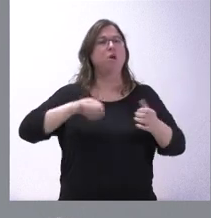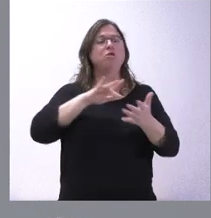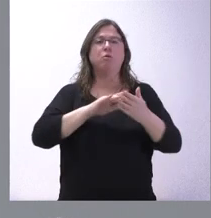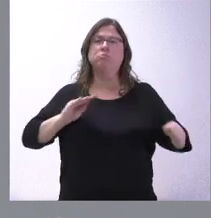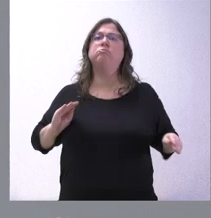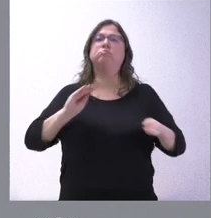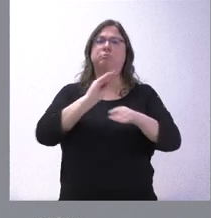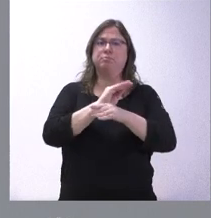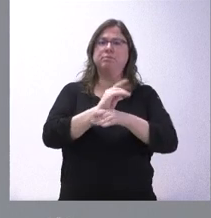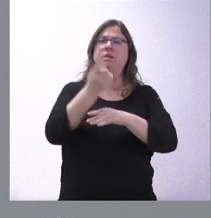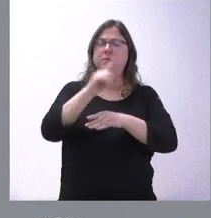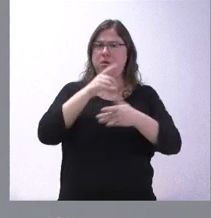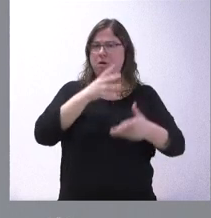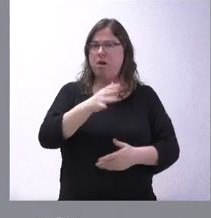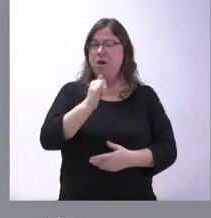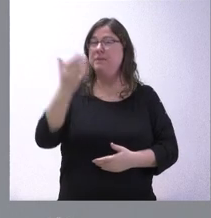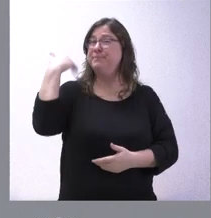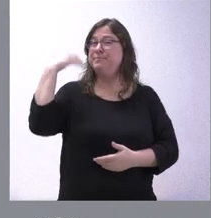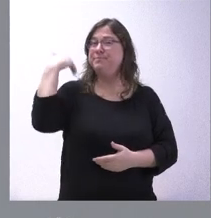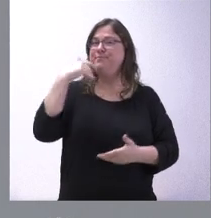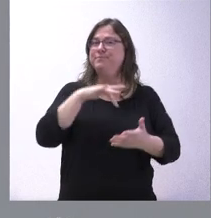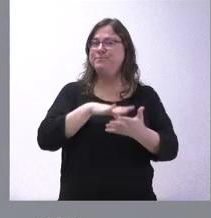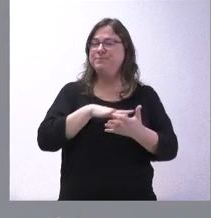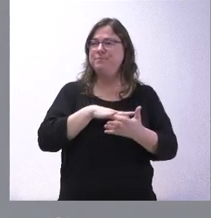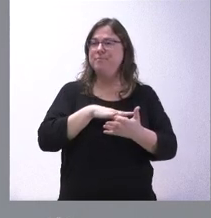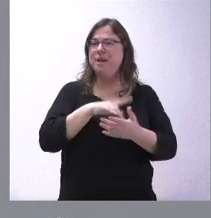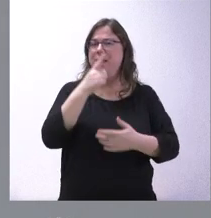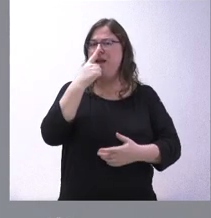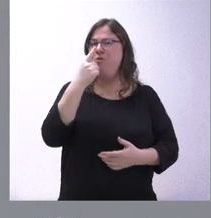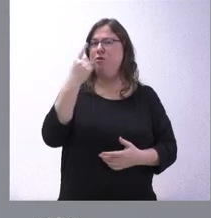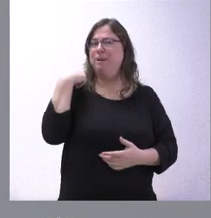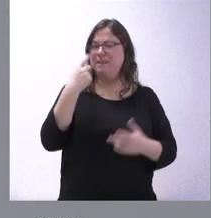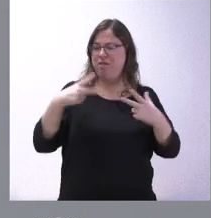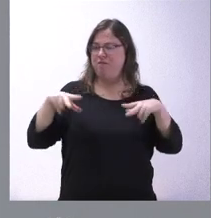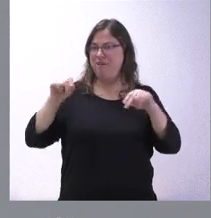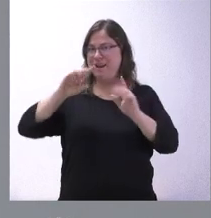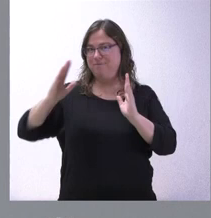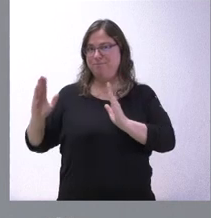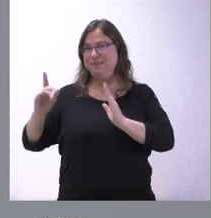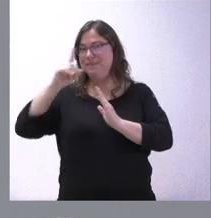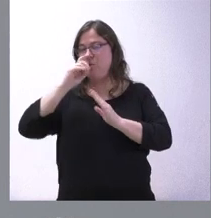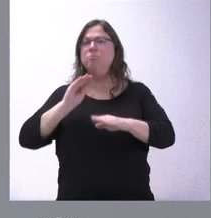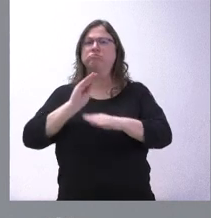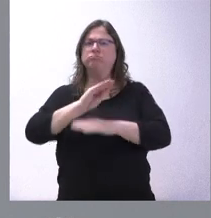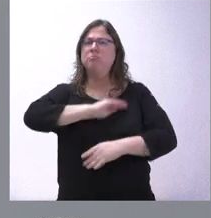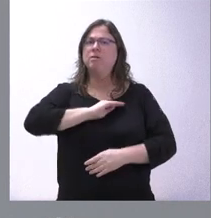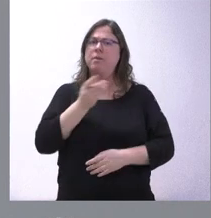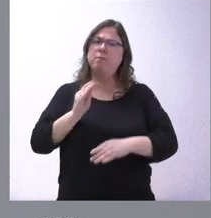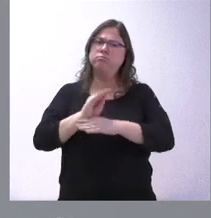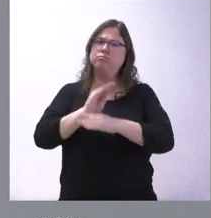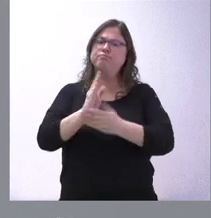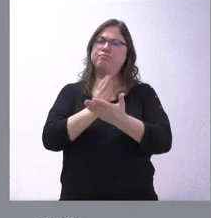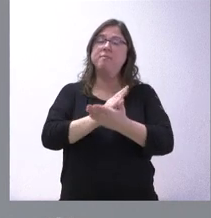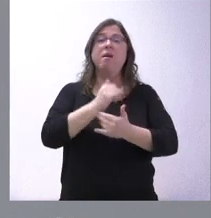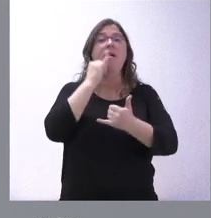económica en este momento. Lo hubo también a finales del ejercicio pasado. Ustedes recordarán que hubo importantes aportaciones económicas. Pero,